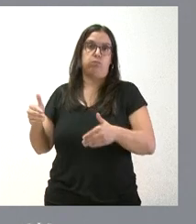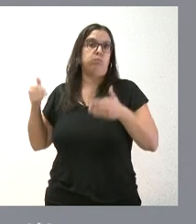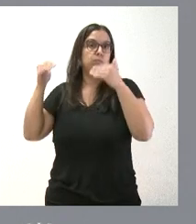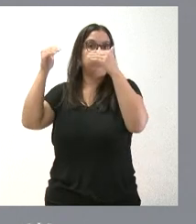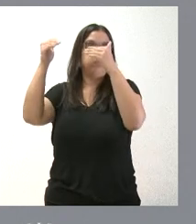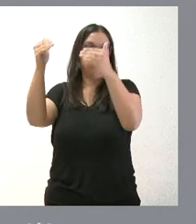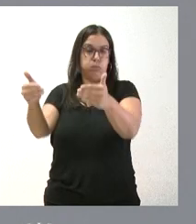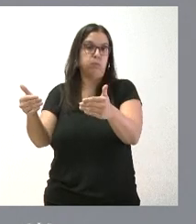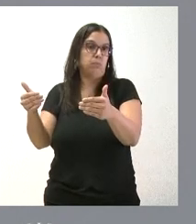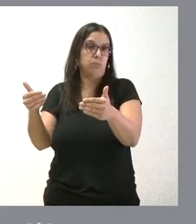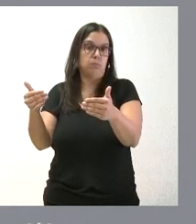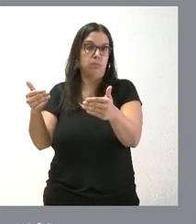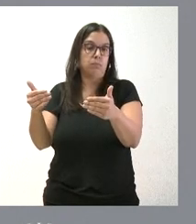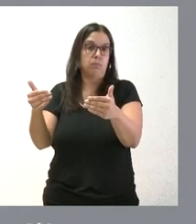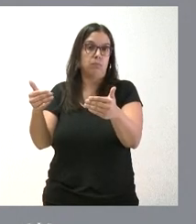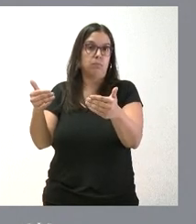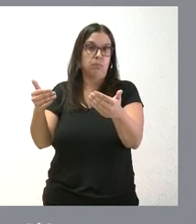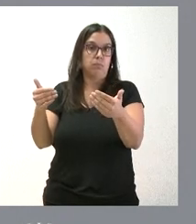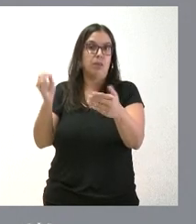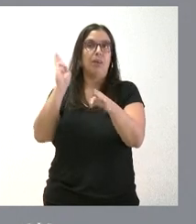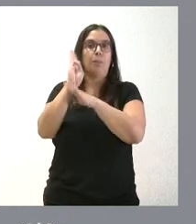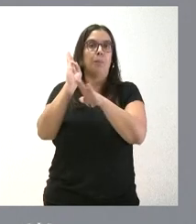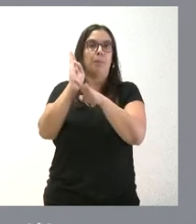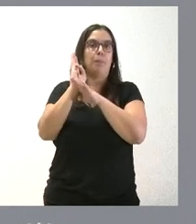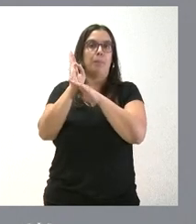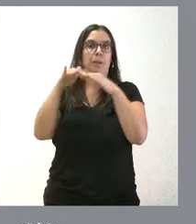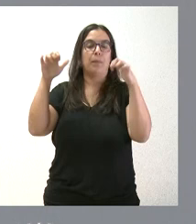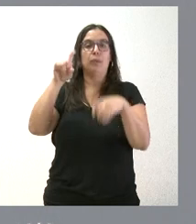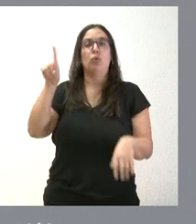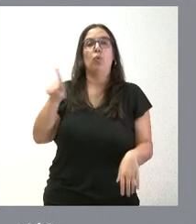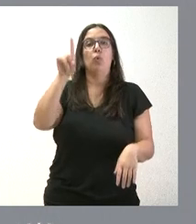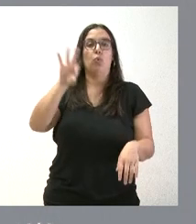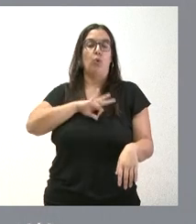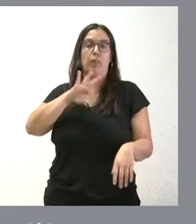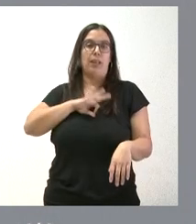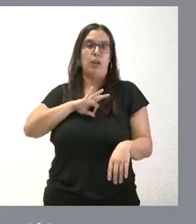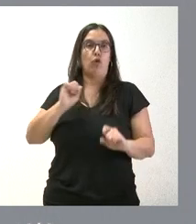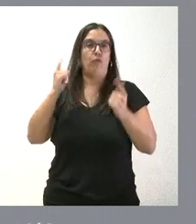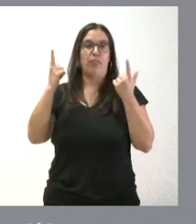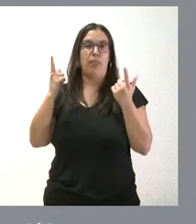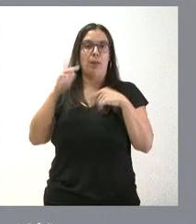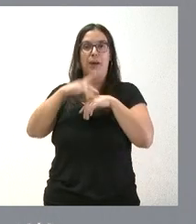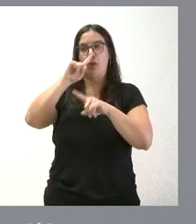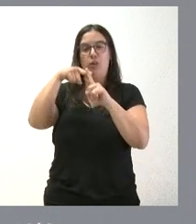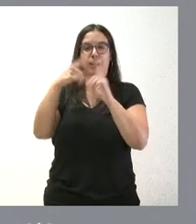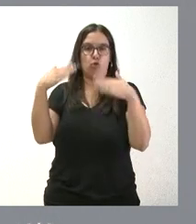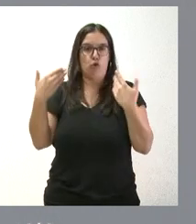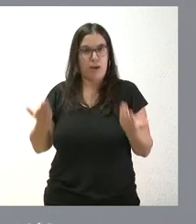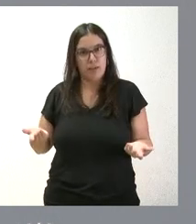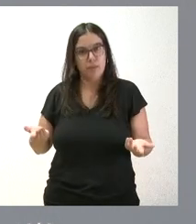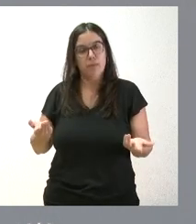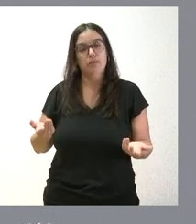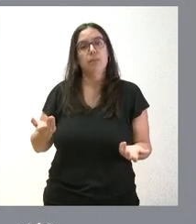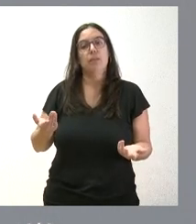su aprobación por parte del Parlamento el 1 de enero del año 2024 y